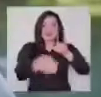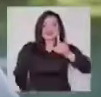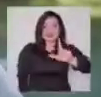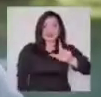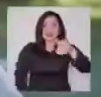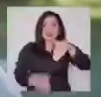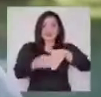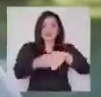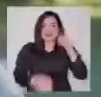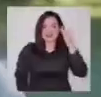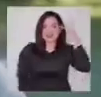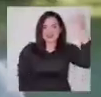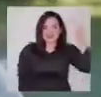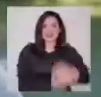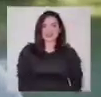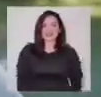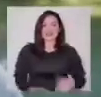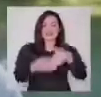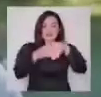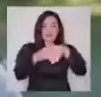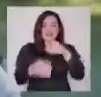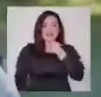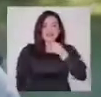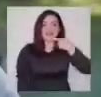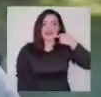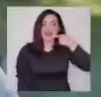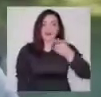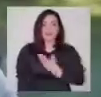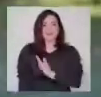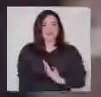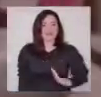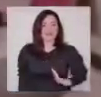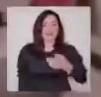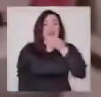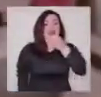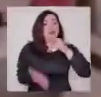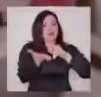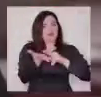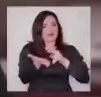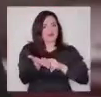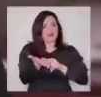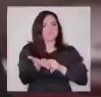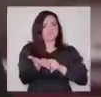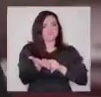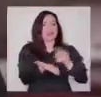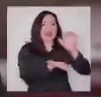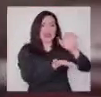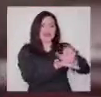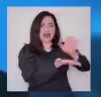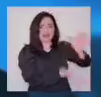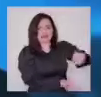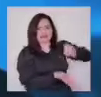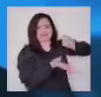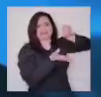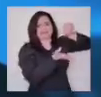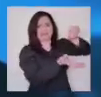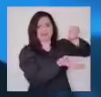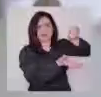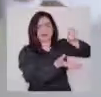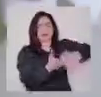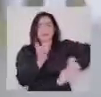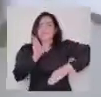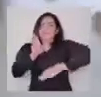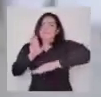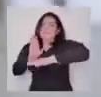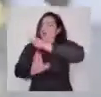Vota 7. Vota inteligente. Vota Franco Presidente. Hablemos con la verdad. Mientras más grande es el Papa